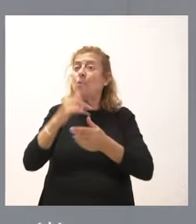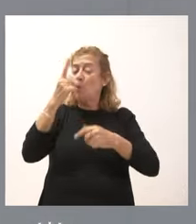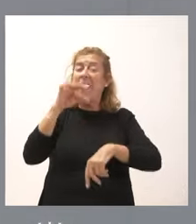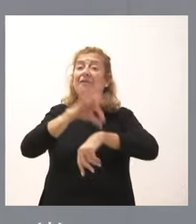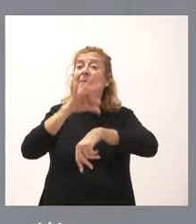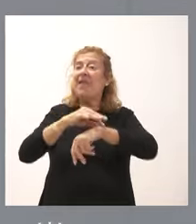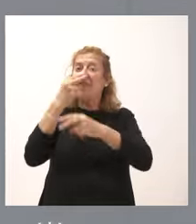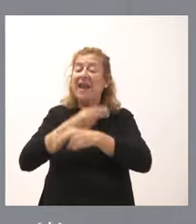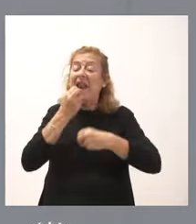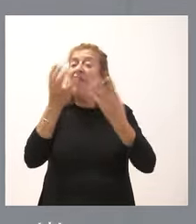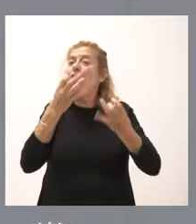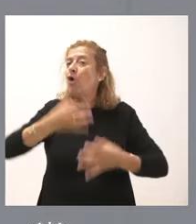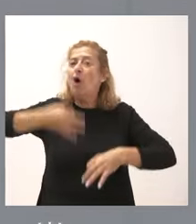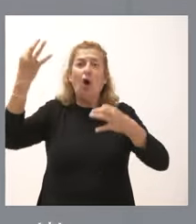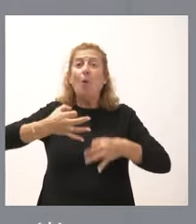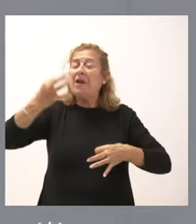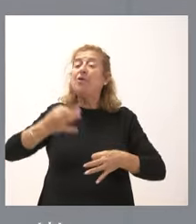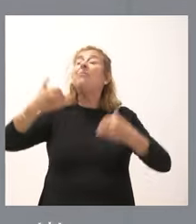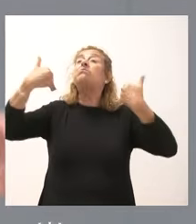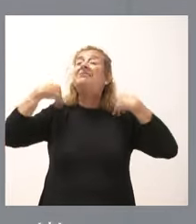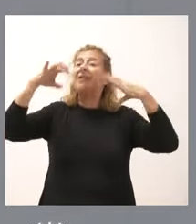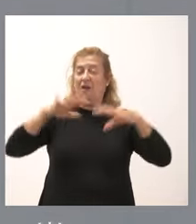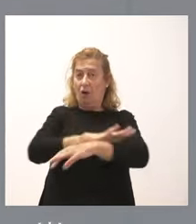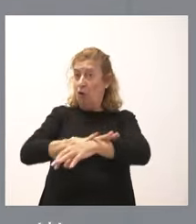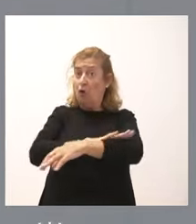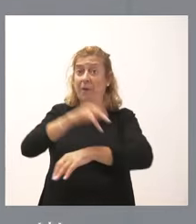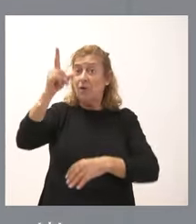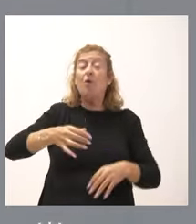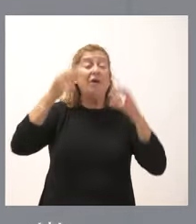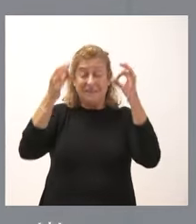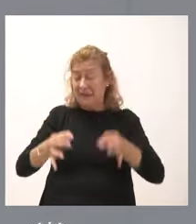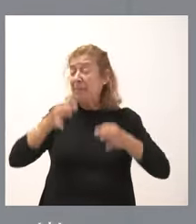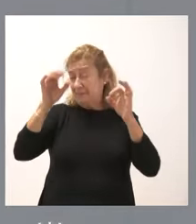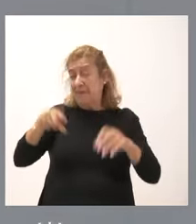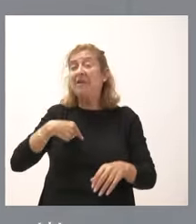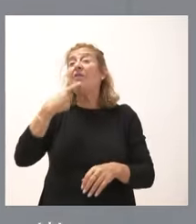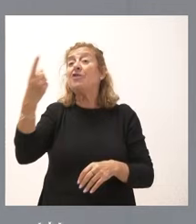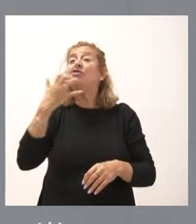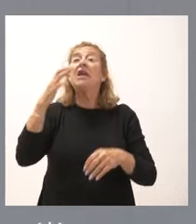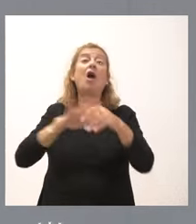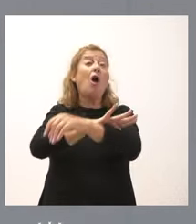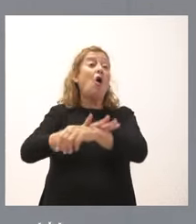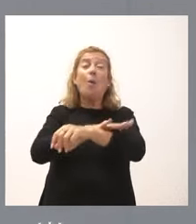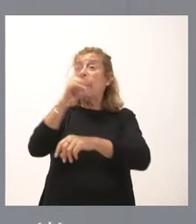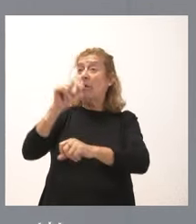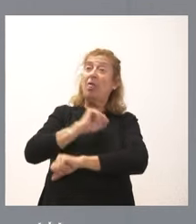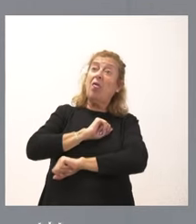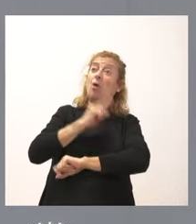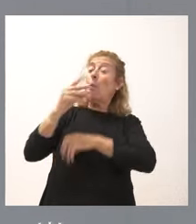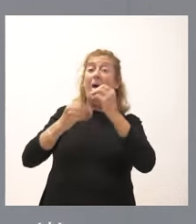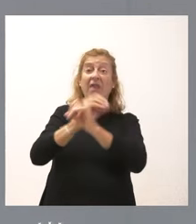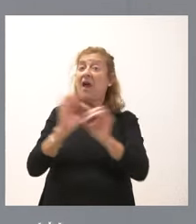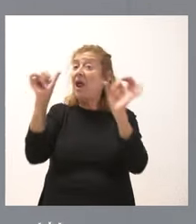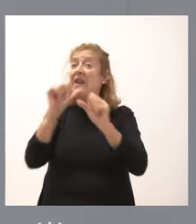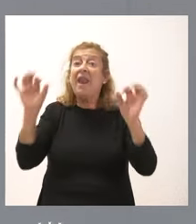obligatoria cuyo dedalgo corresponde al Gobierno, pero también siempre dijimos que si el Gobierno no hacía nada, nosotros